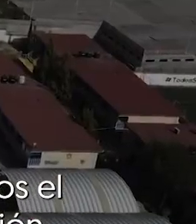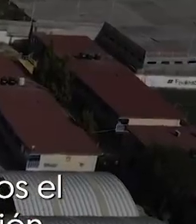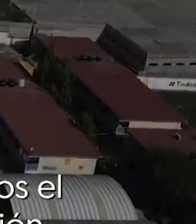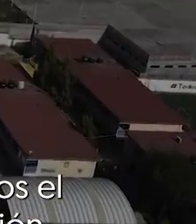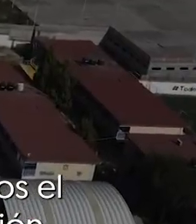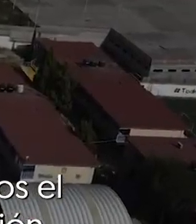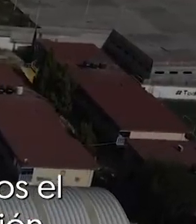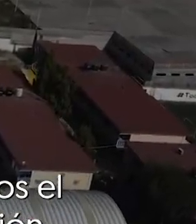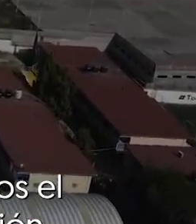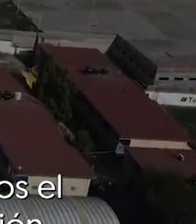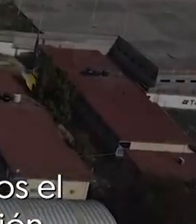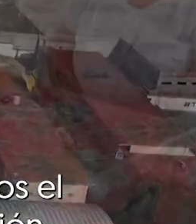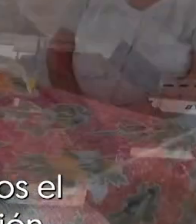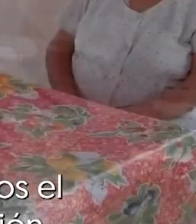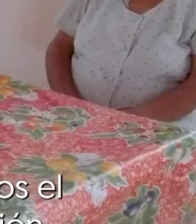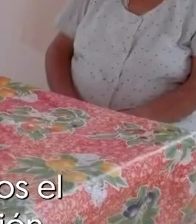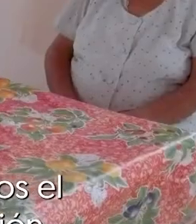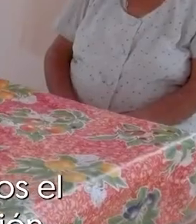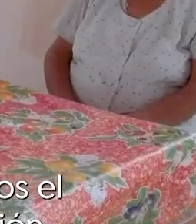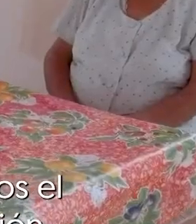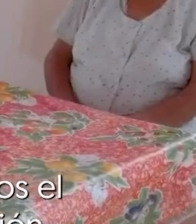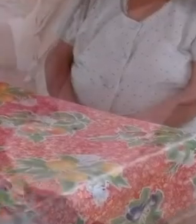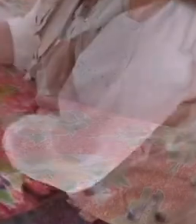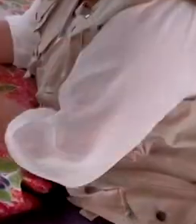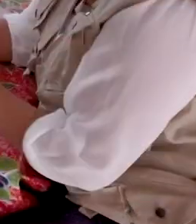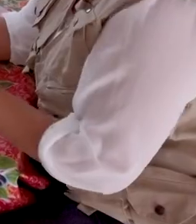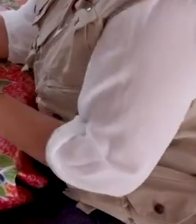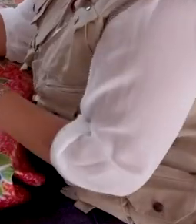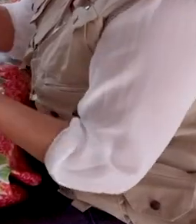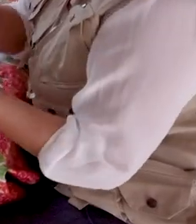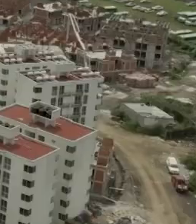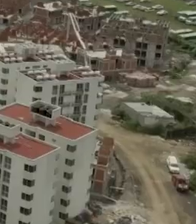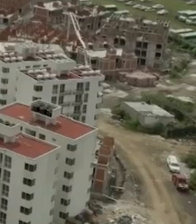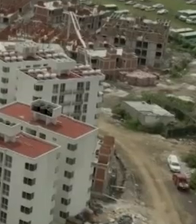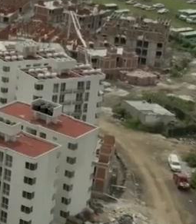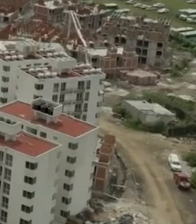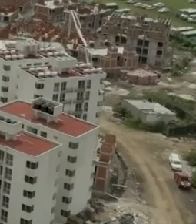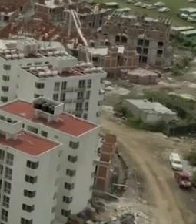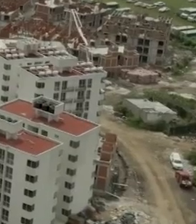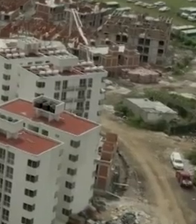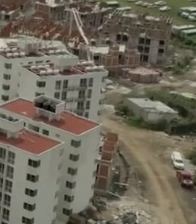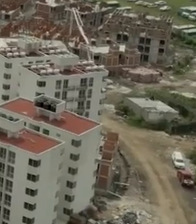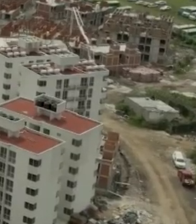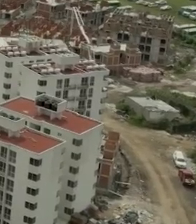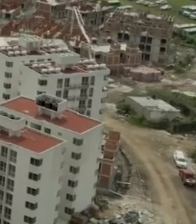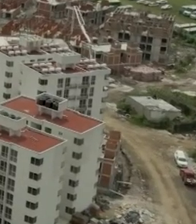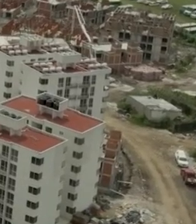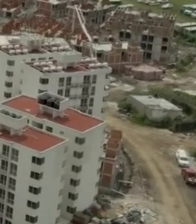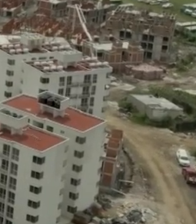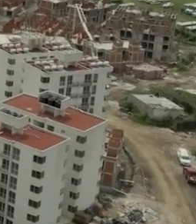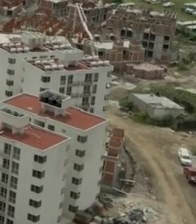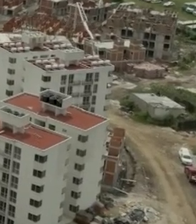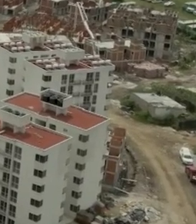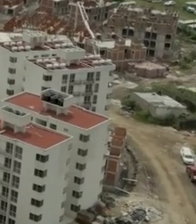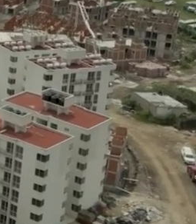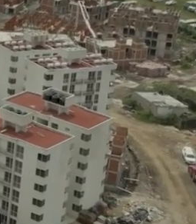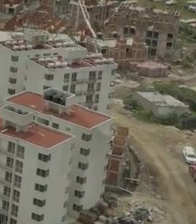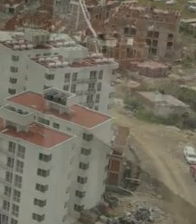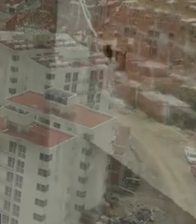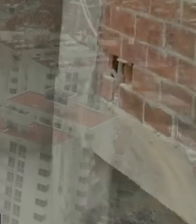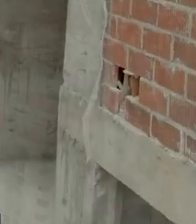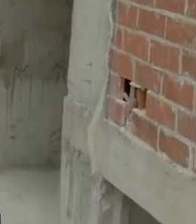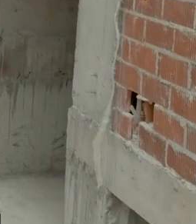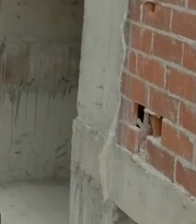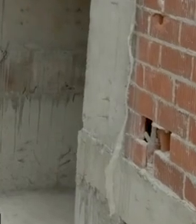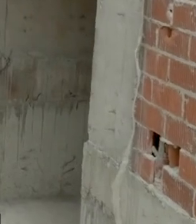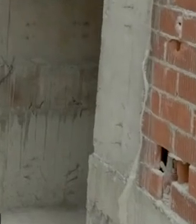México realizaremos el programa de vivienda y regularización que consiste en construir un millón de viviendas, mejorar